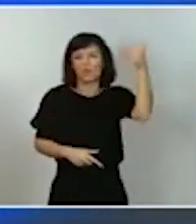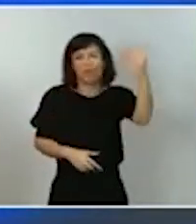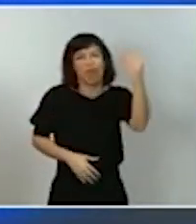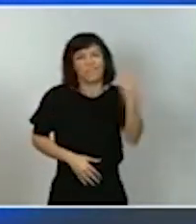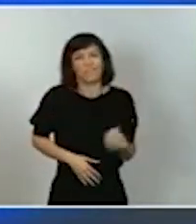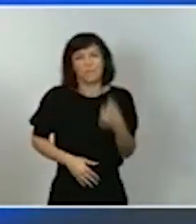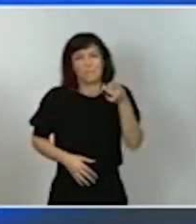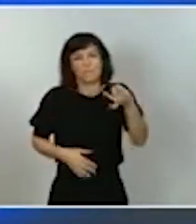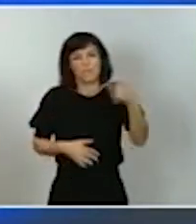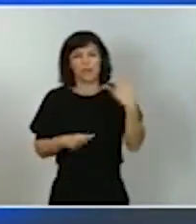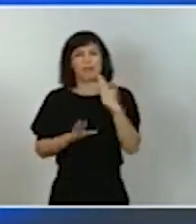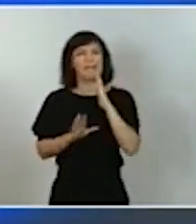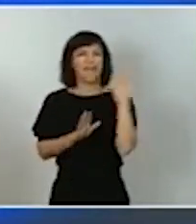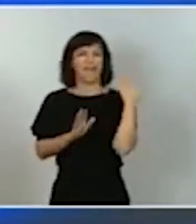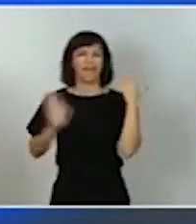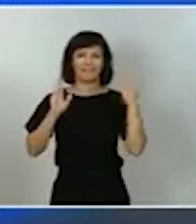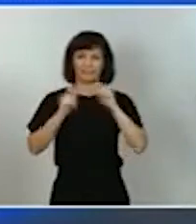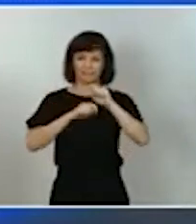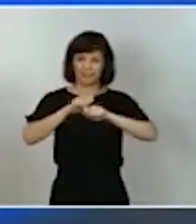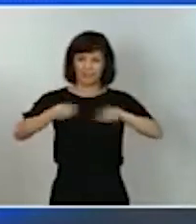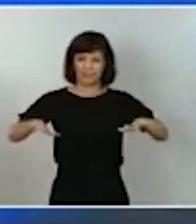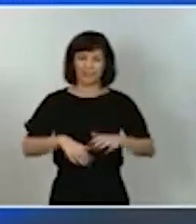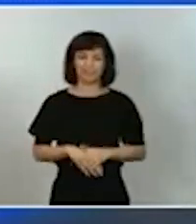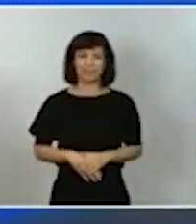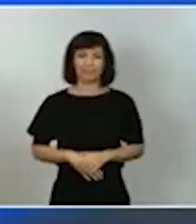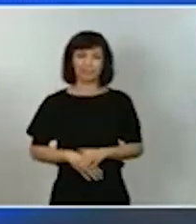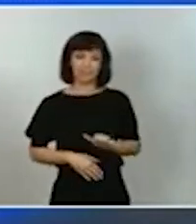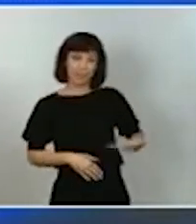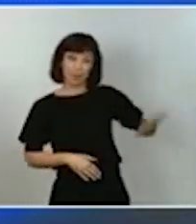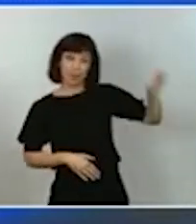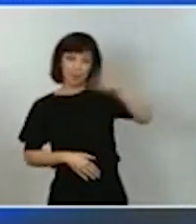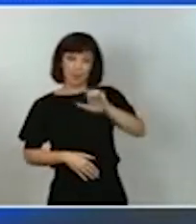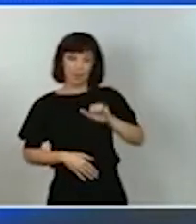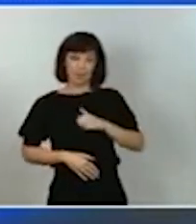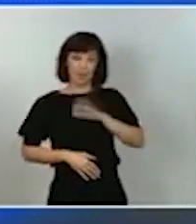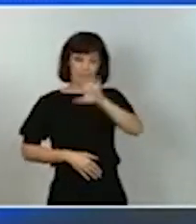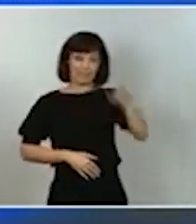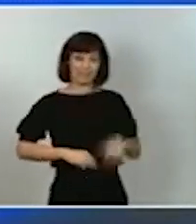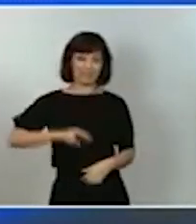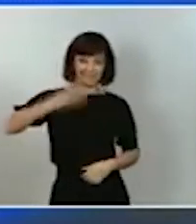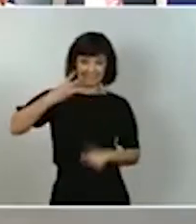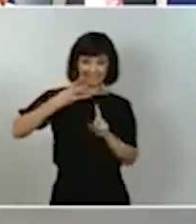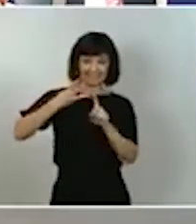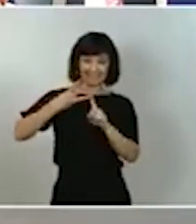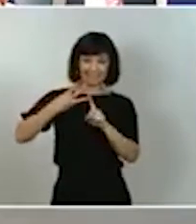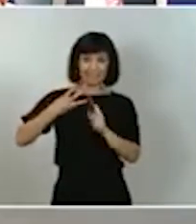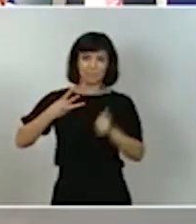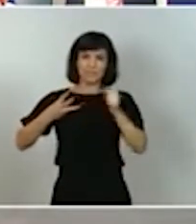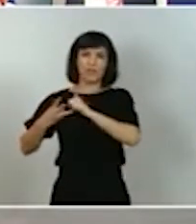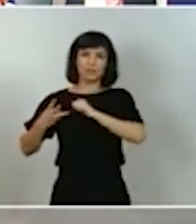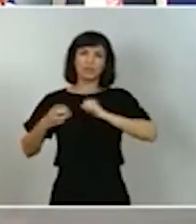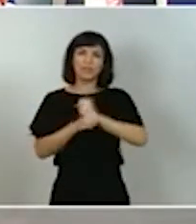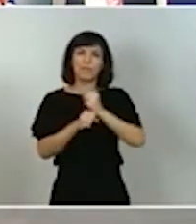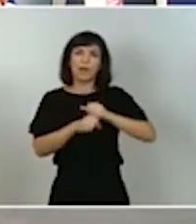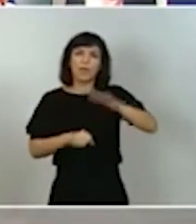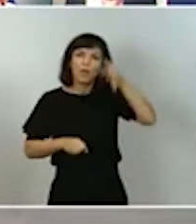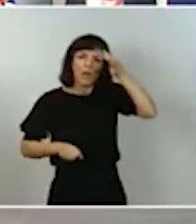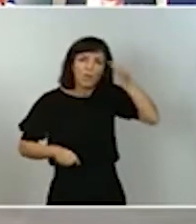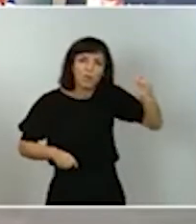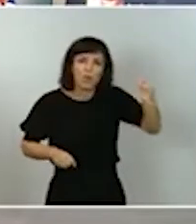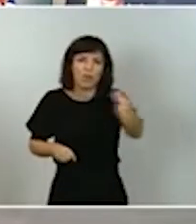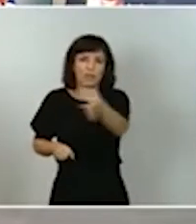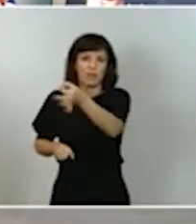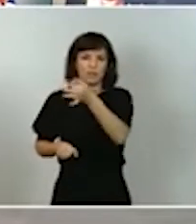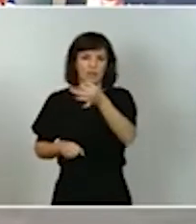Somos el tercer país de la Unión Europea, por ejemplo, con más autónomos trabajando en zonas rurales para responder a ese enorme